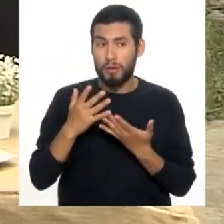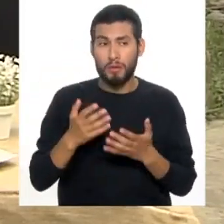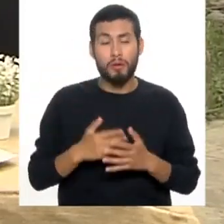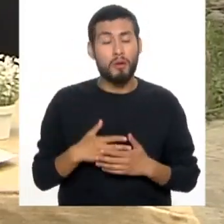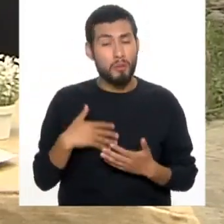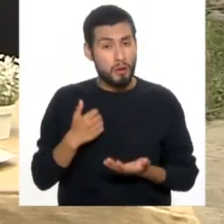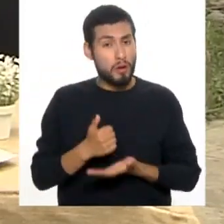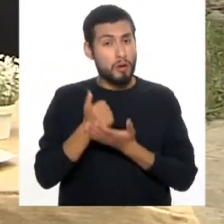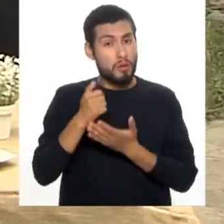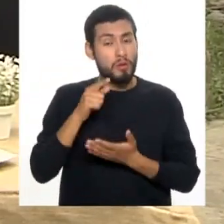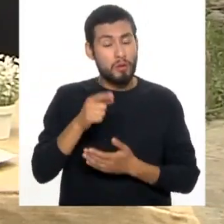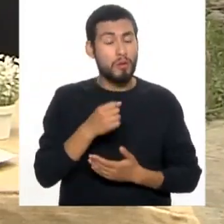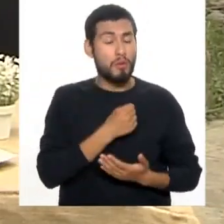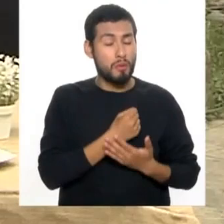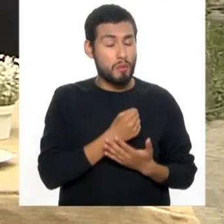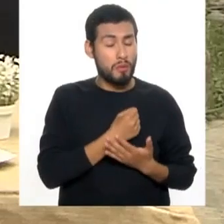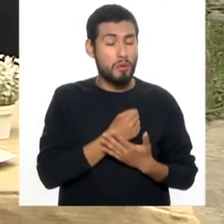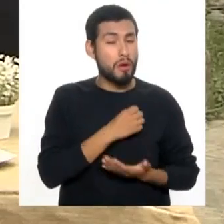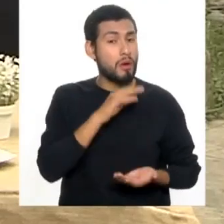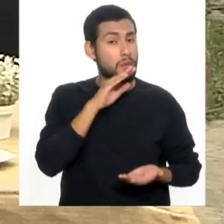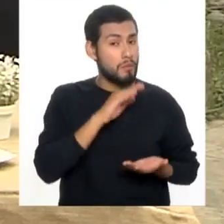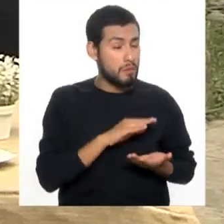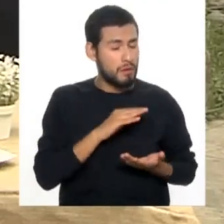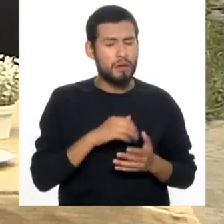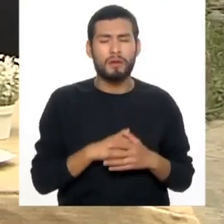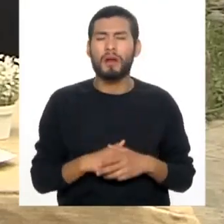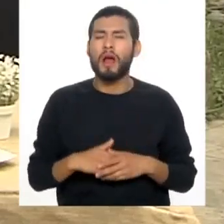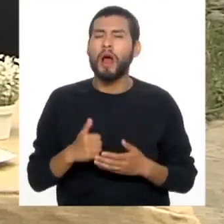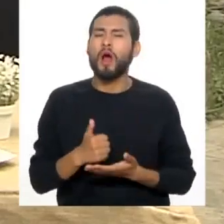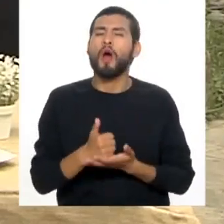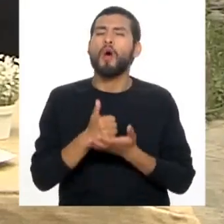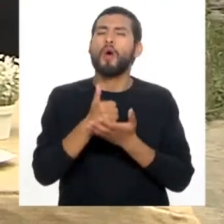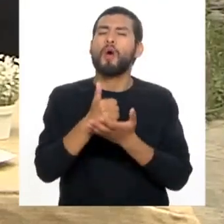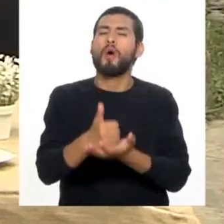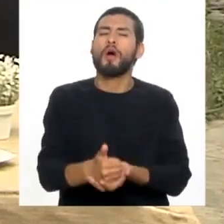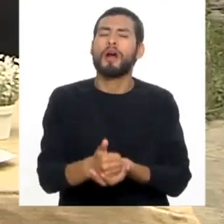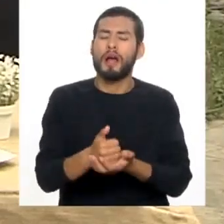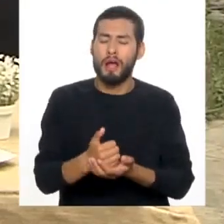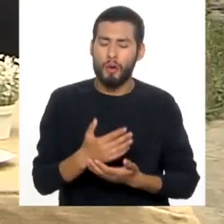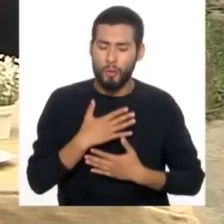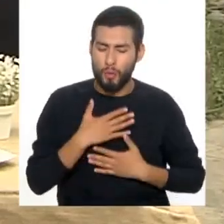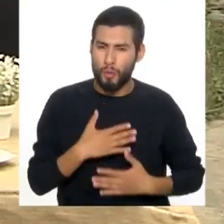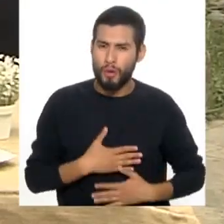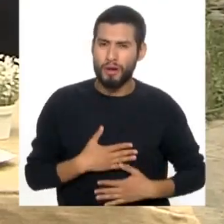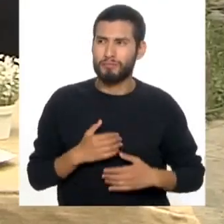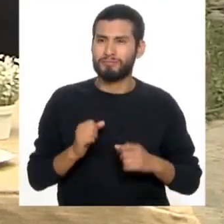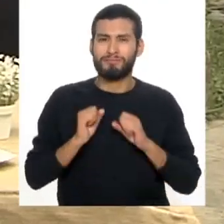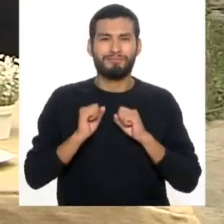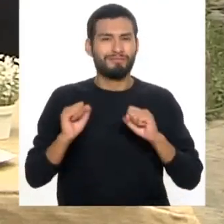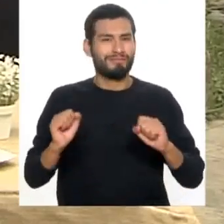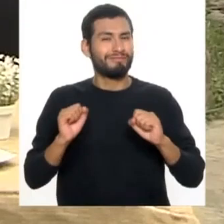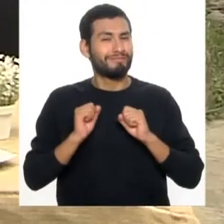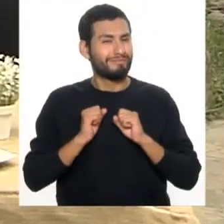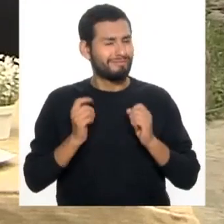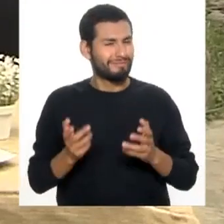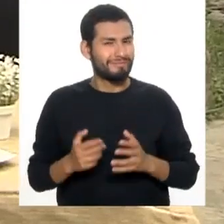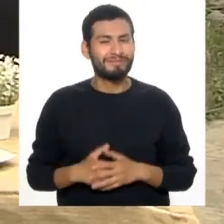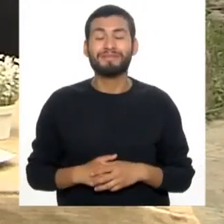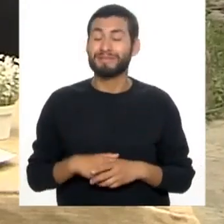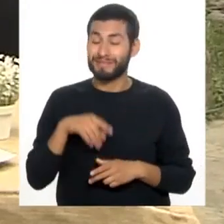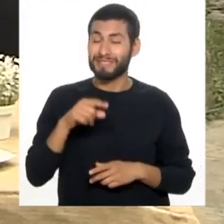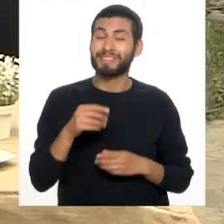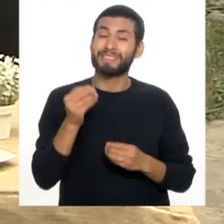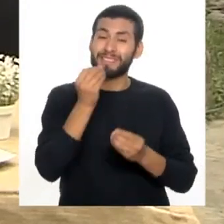Puede ayudarte a bajar la presión arterial. Promueve la actividad física también. Y, por supuesto, que sea una